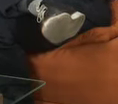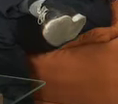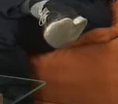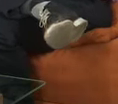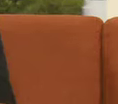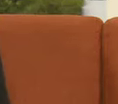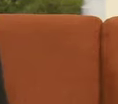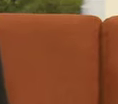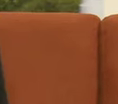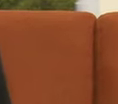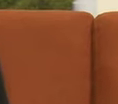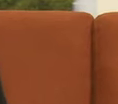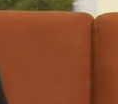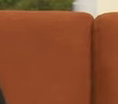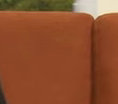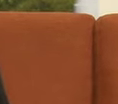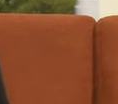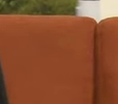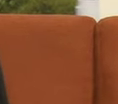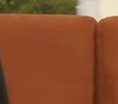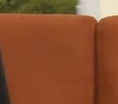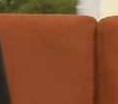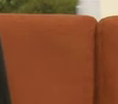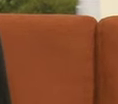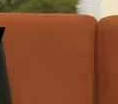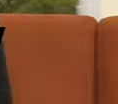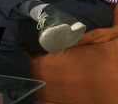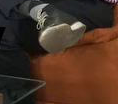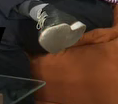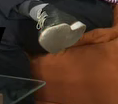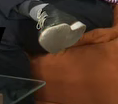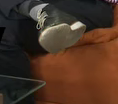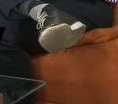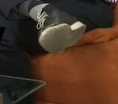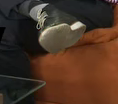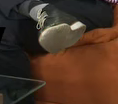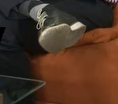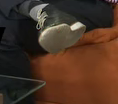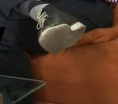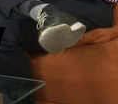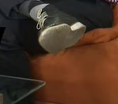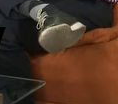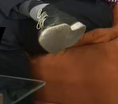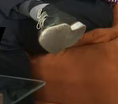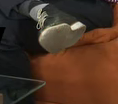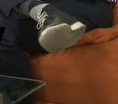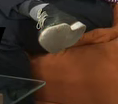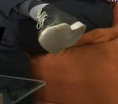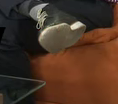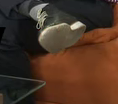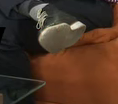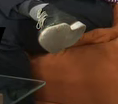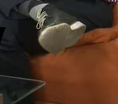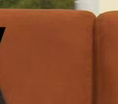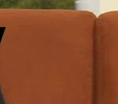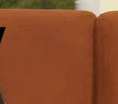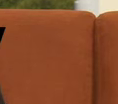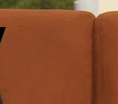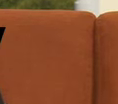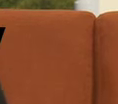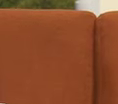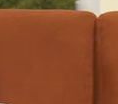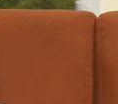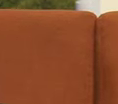orgullo lo digo, con qué emoción lo digo, fíjense, porque es cierto, salió el comunicado apenas ayer, número uno en taquilla mundial,